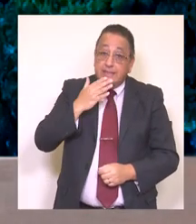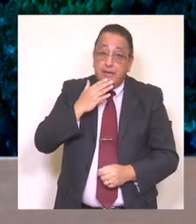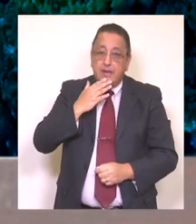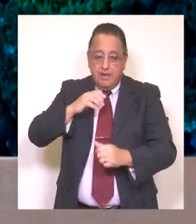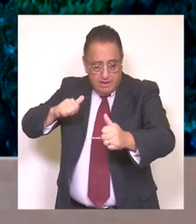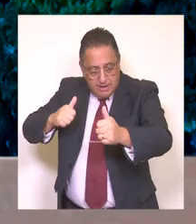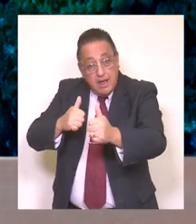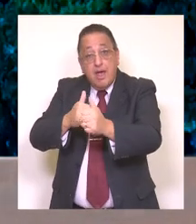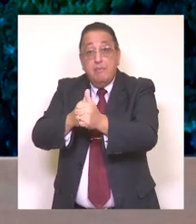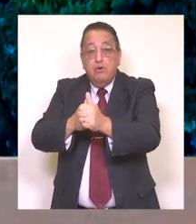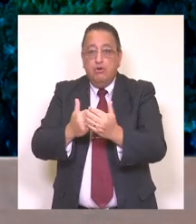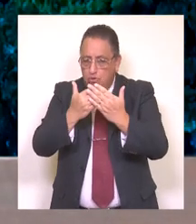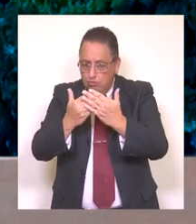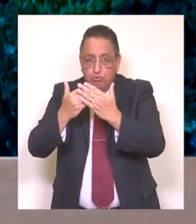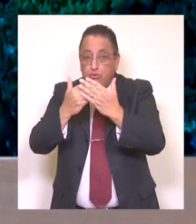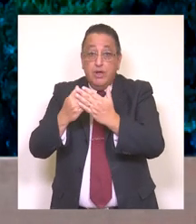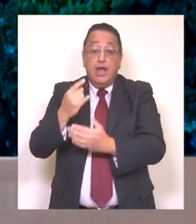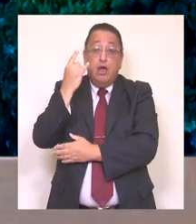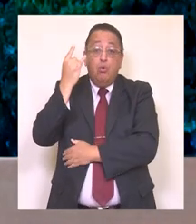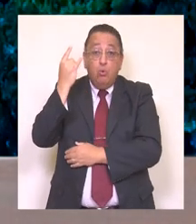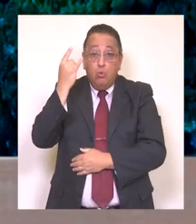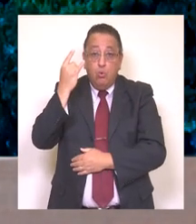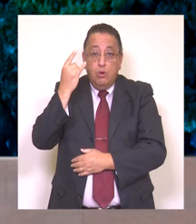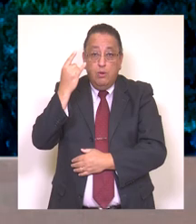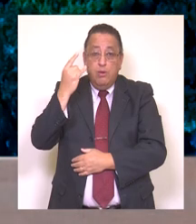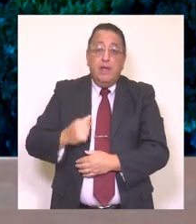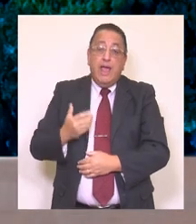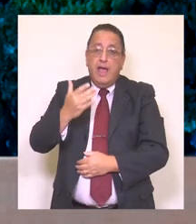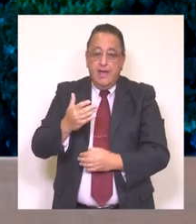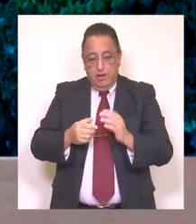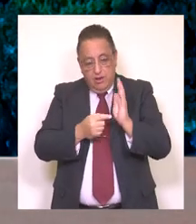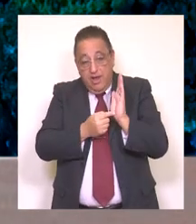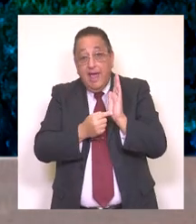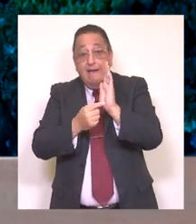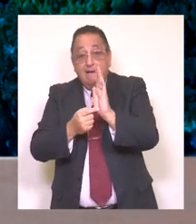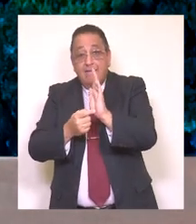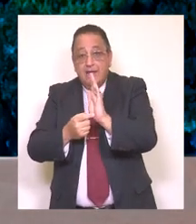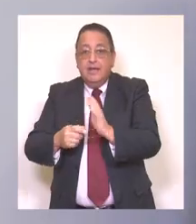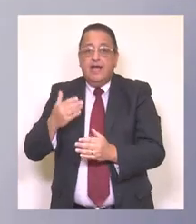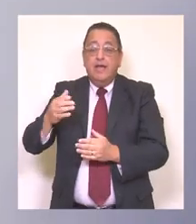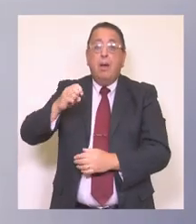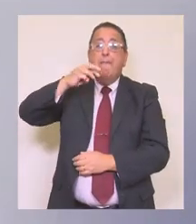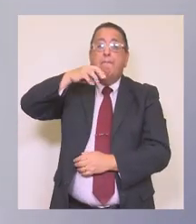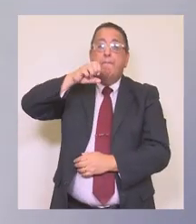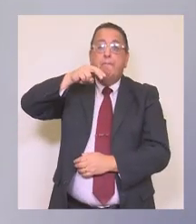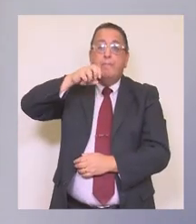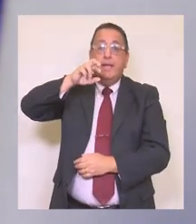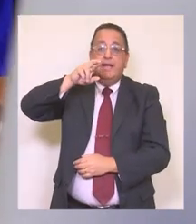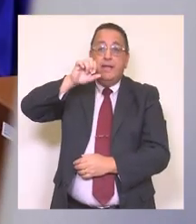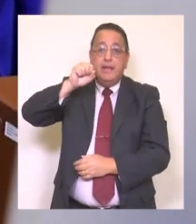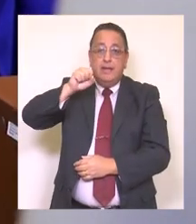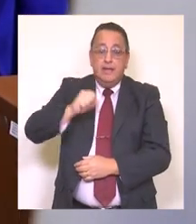Continuamos apoyando también a nuestros estudiantes de la educación superior, es por eso que entregamos 28 becas sacerdote